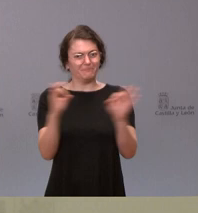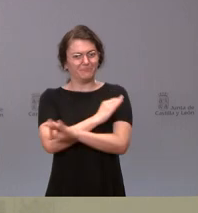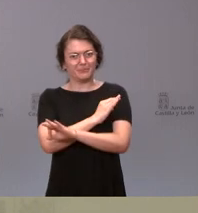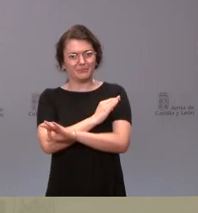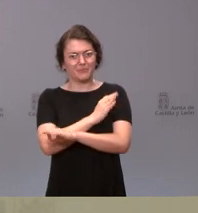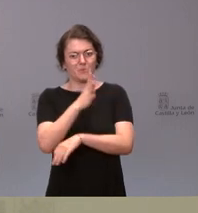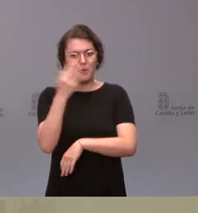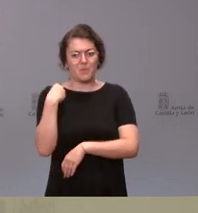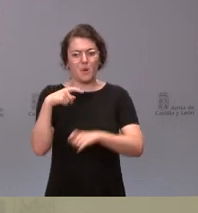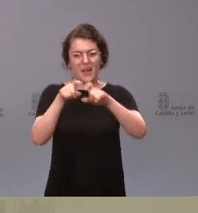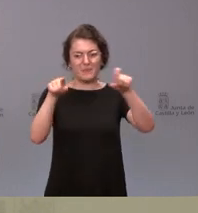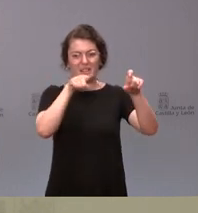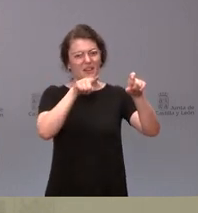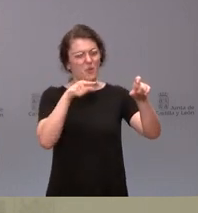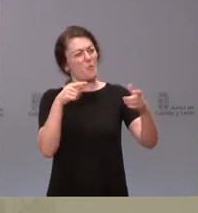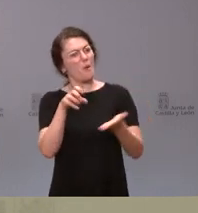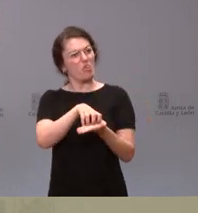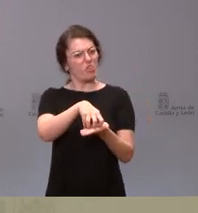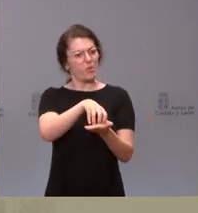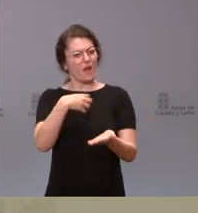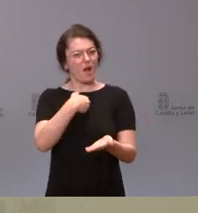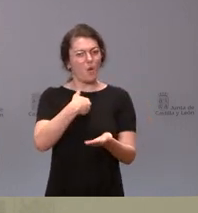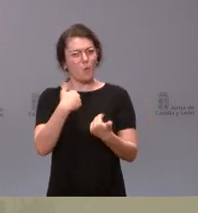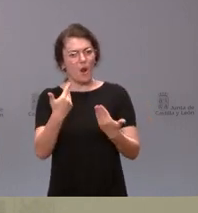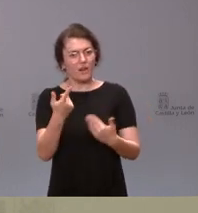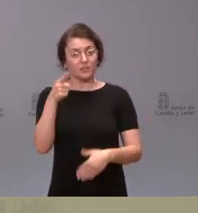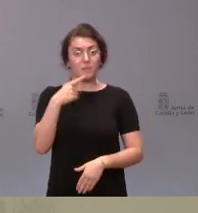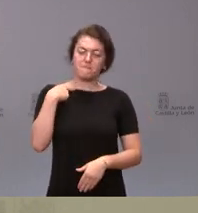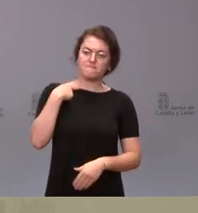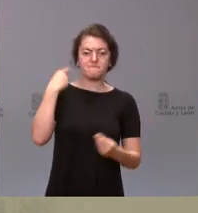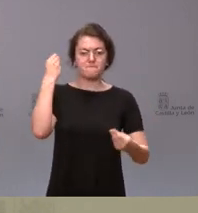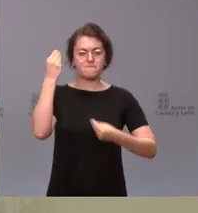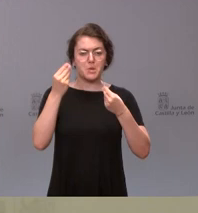y entienden que corresponde al presidente de la junta